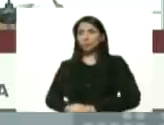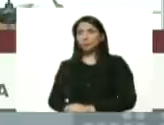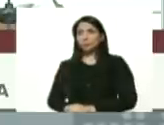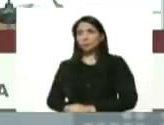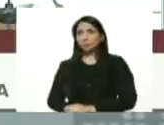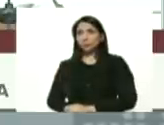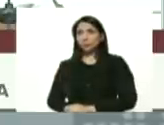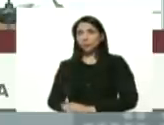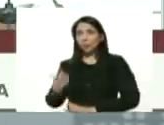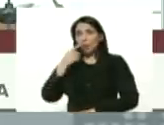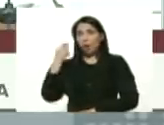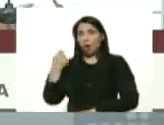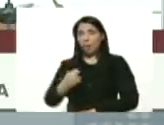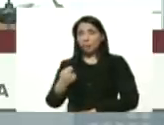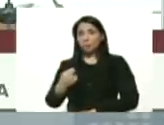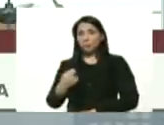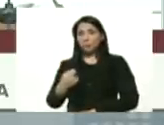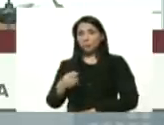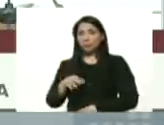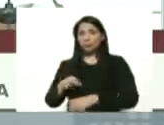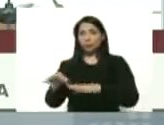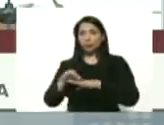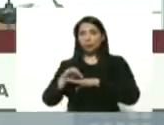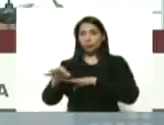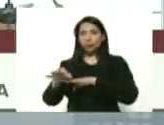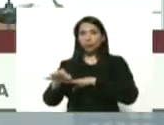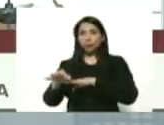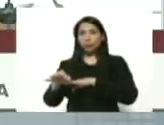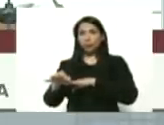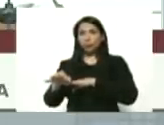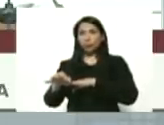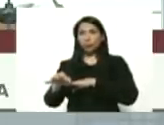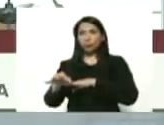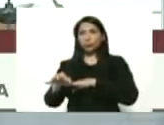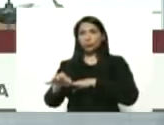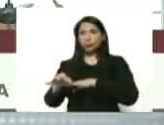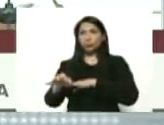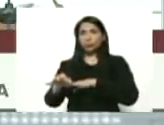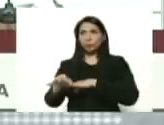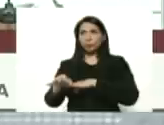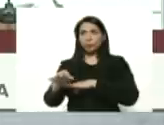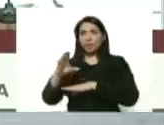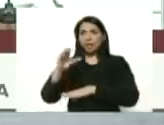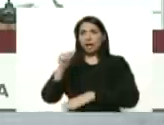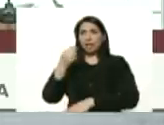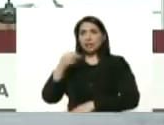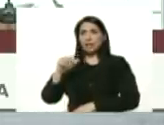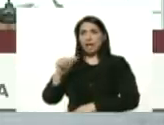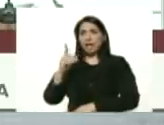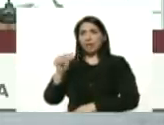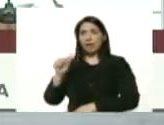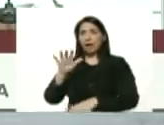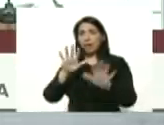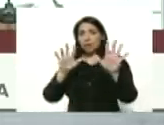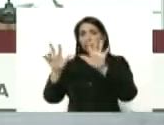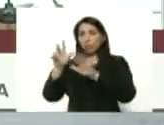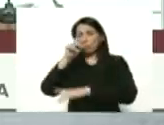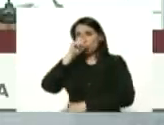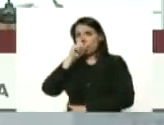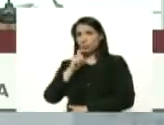hombre de el municipio la cañada de Urdaneta 18 años